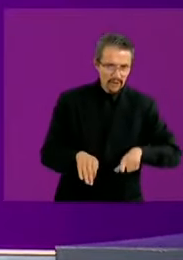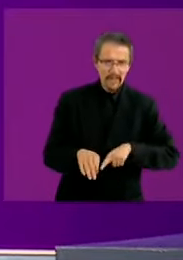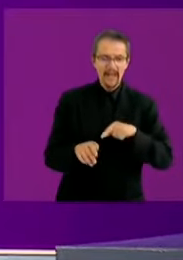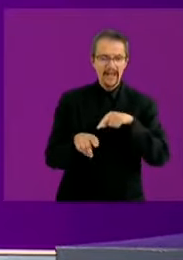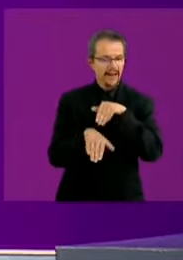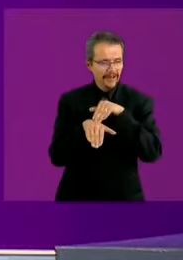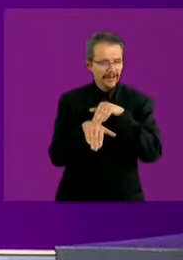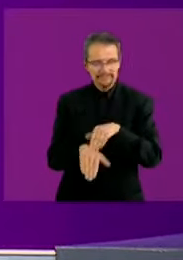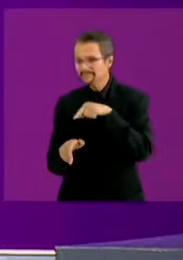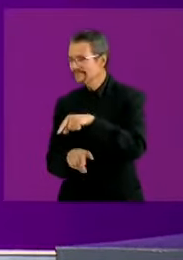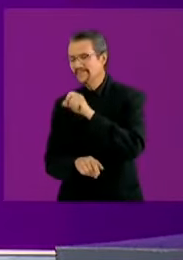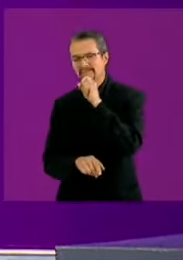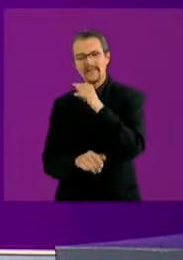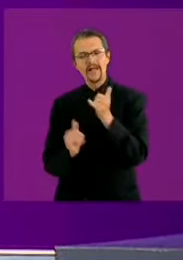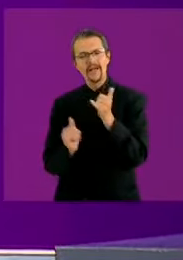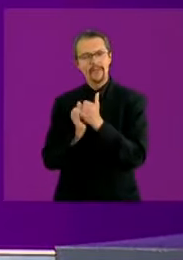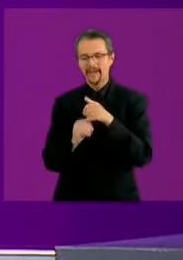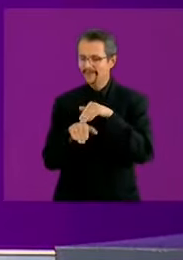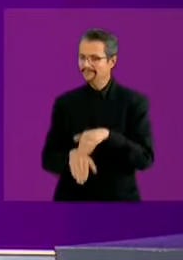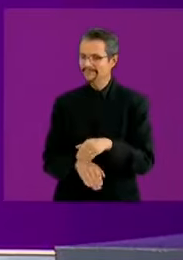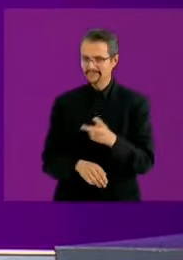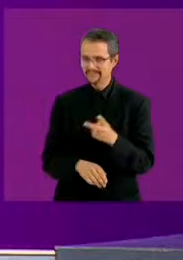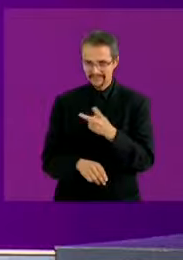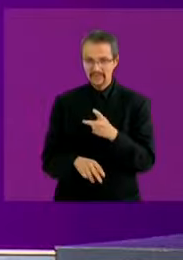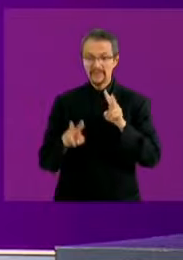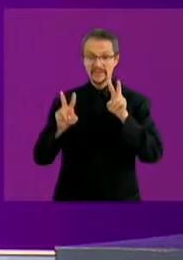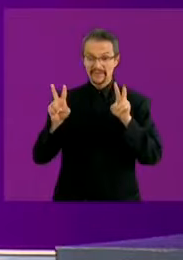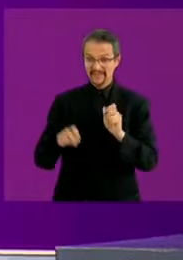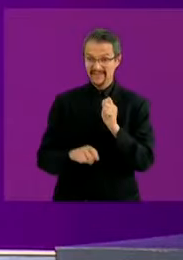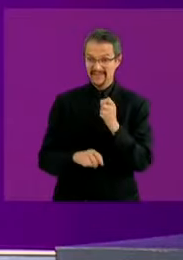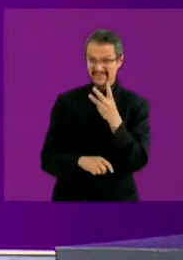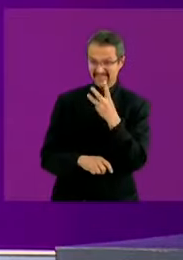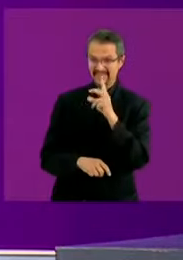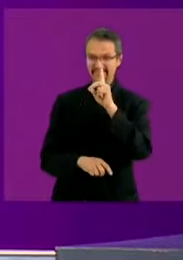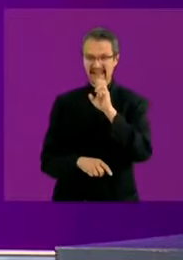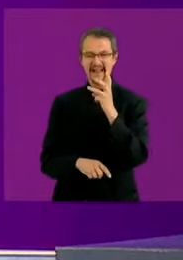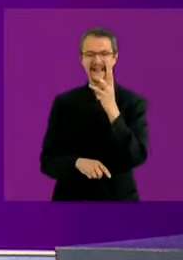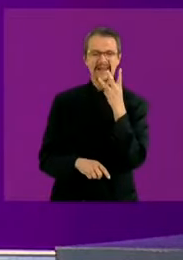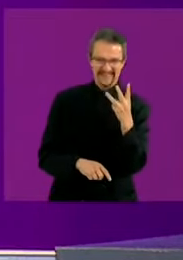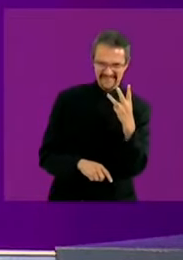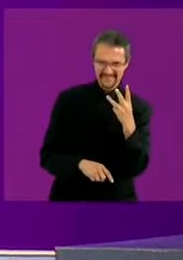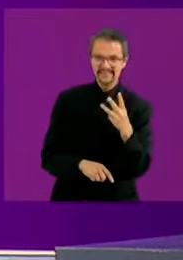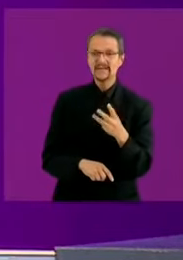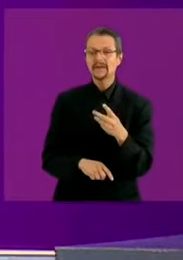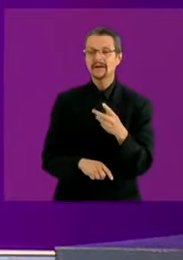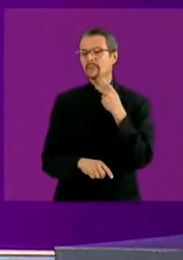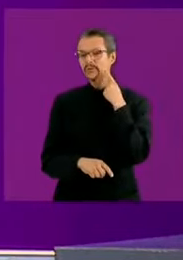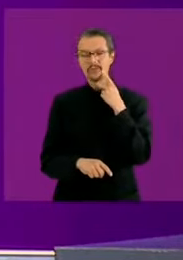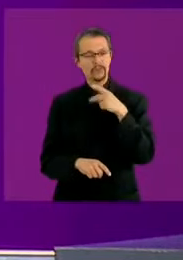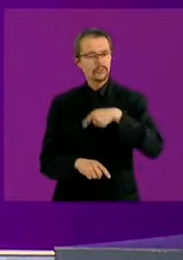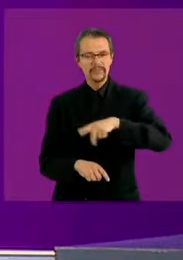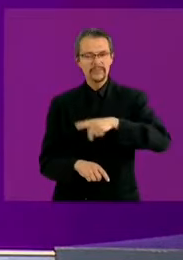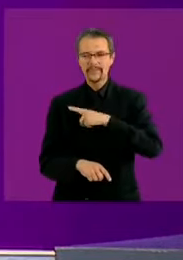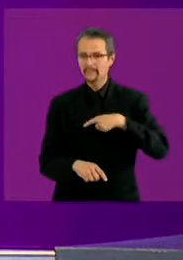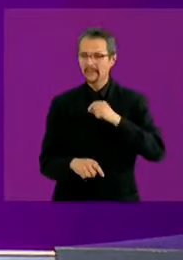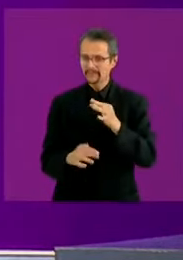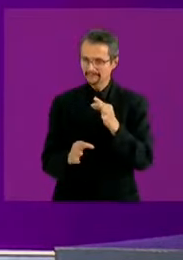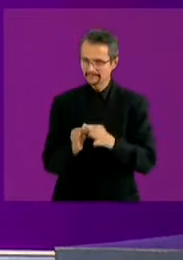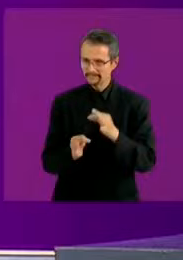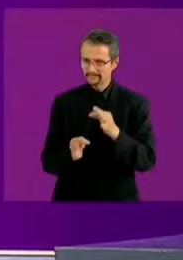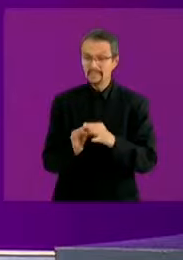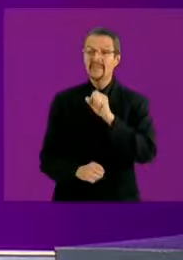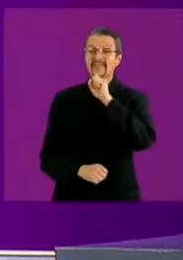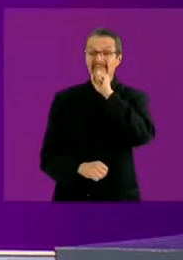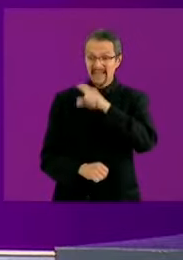que hacer obligatorio el 3 de 3 para los políticos, que es algo que se ha ido perdiendo sin siquiera haberse concretado. Hay que hacer también un 3 de 3